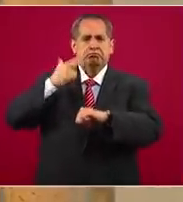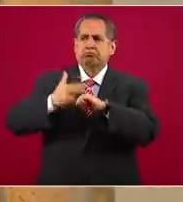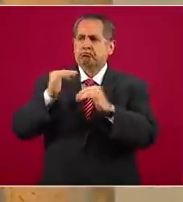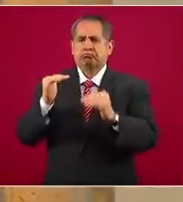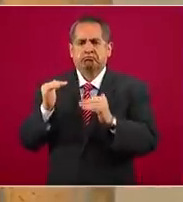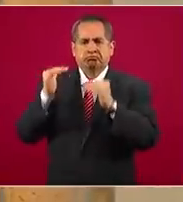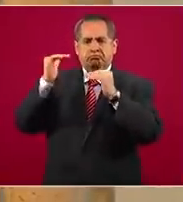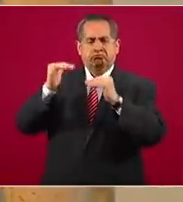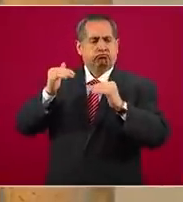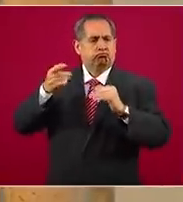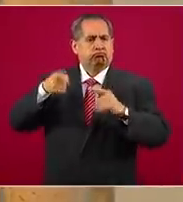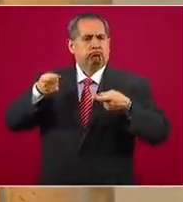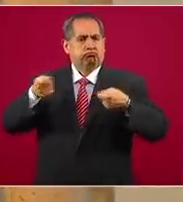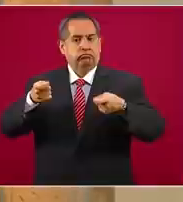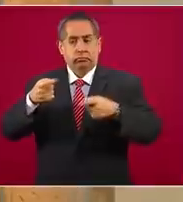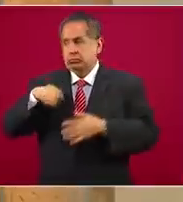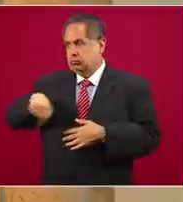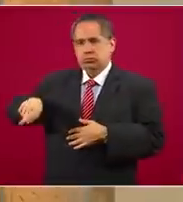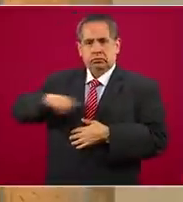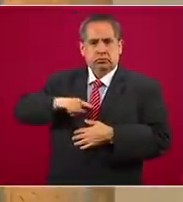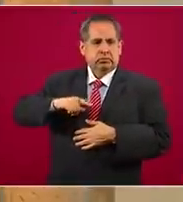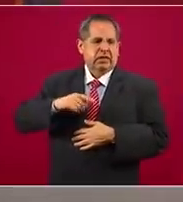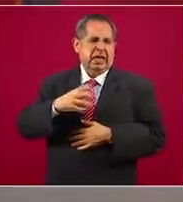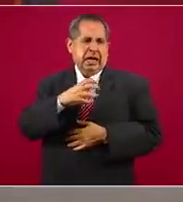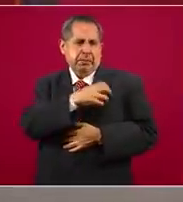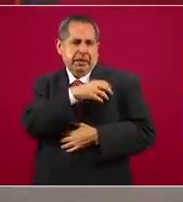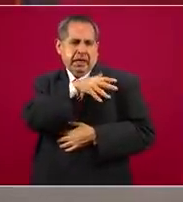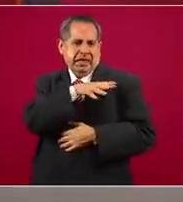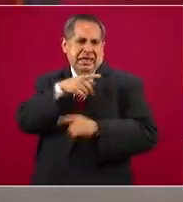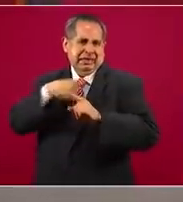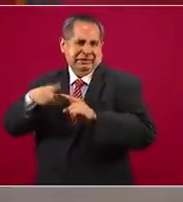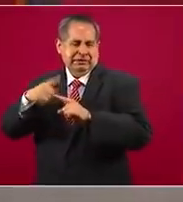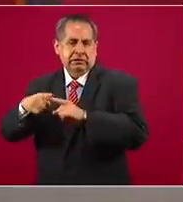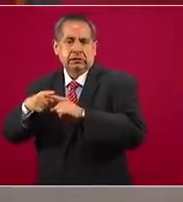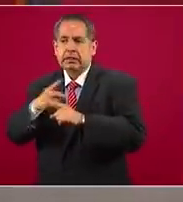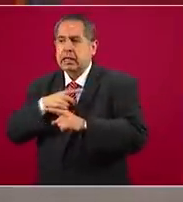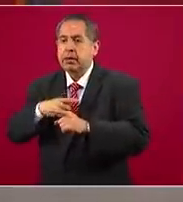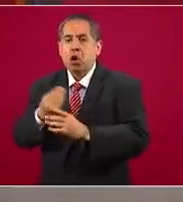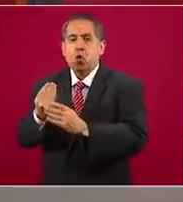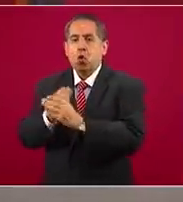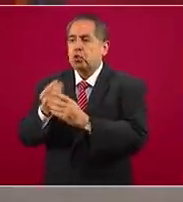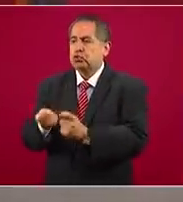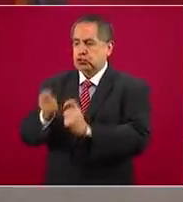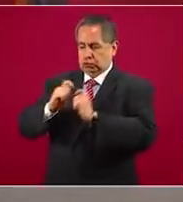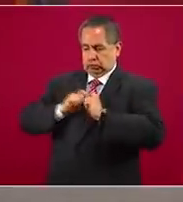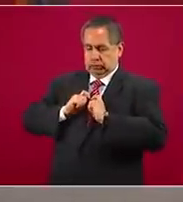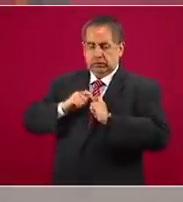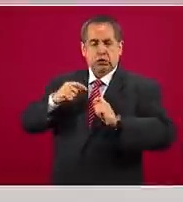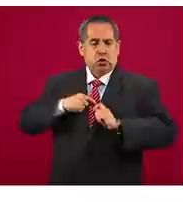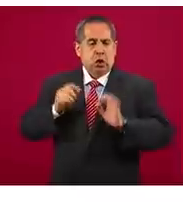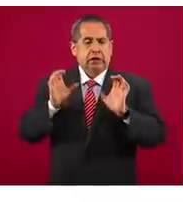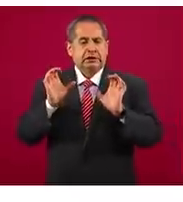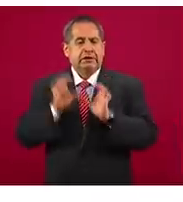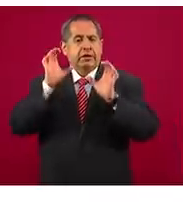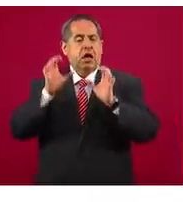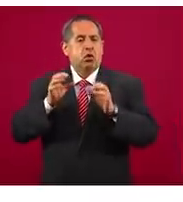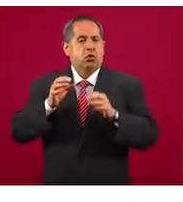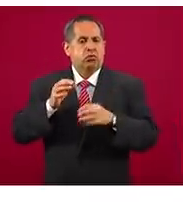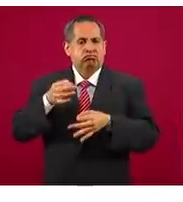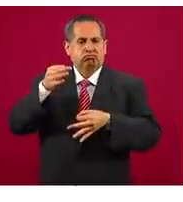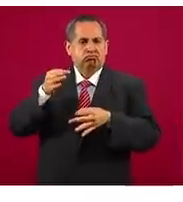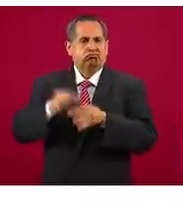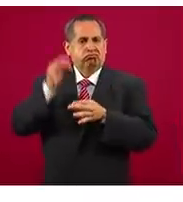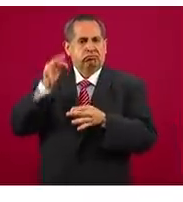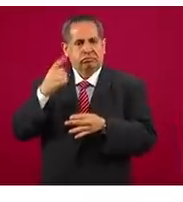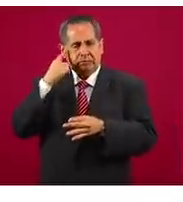los mandos tenemos que tener este curso para poder tener el certificado único policial. Entonces,